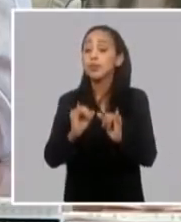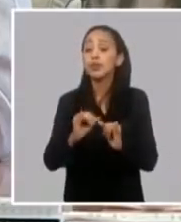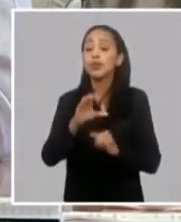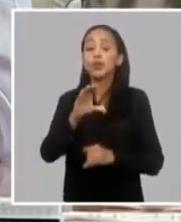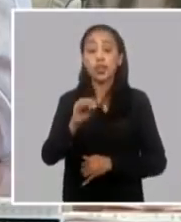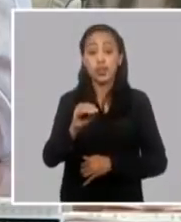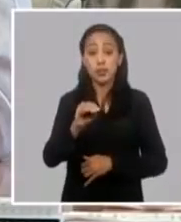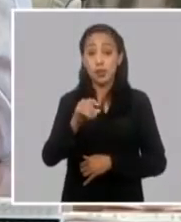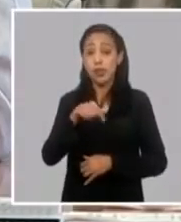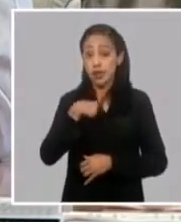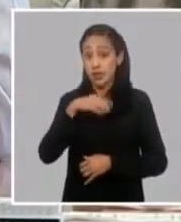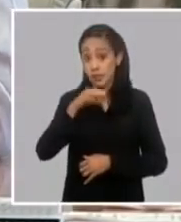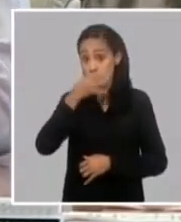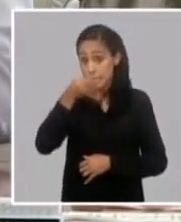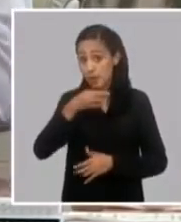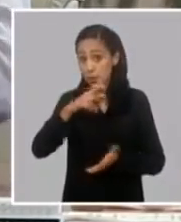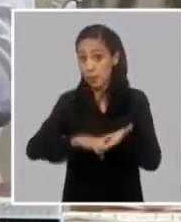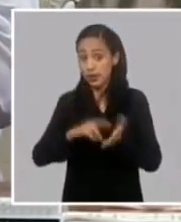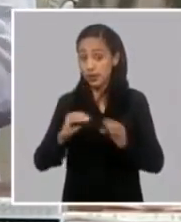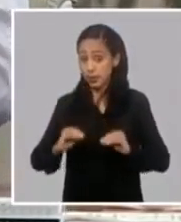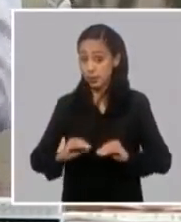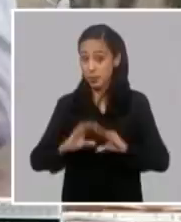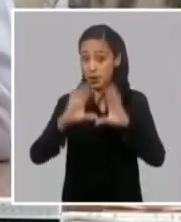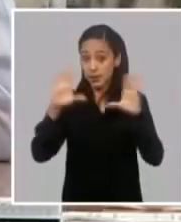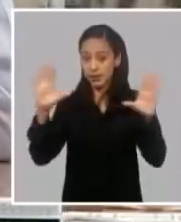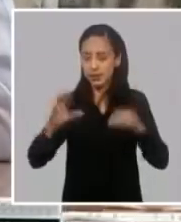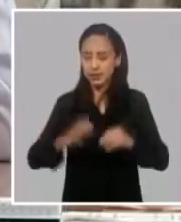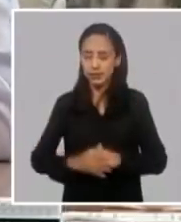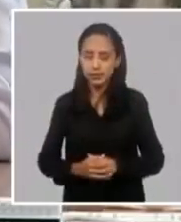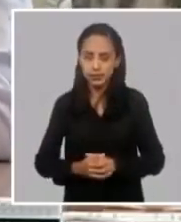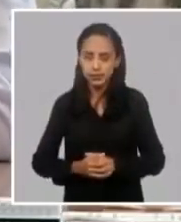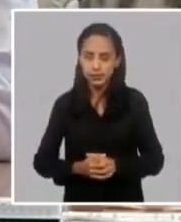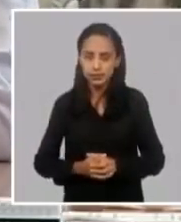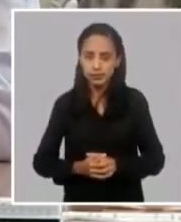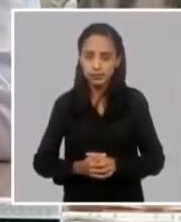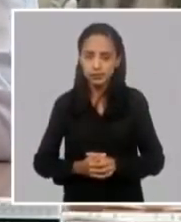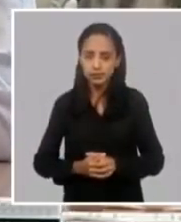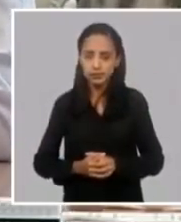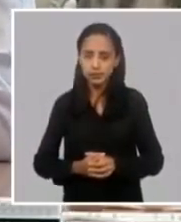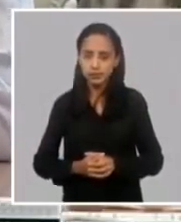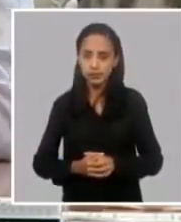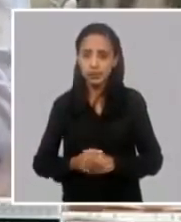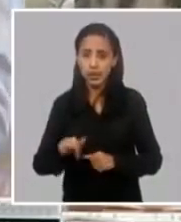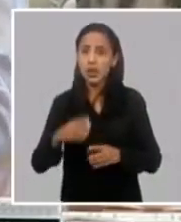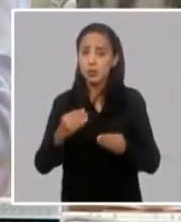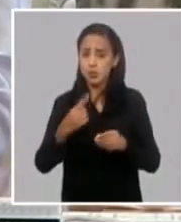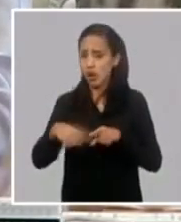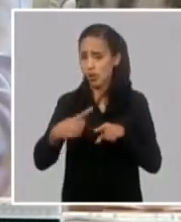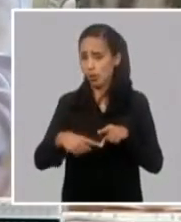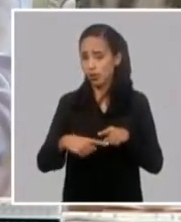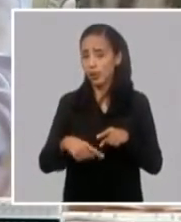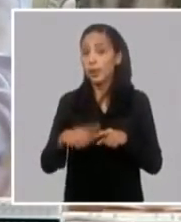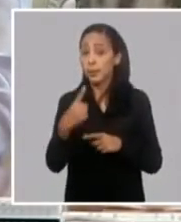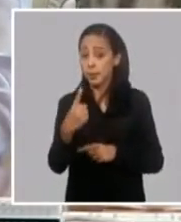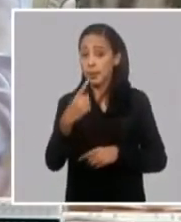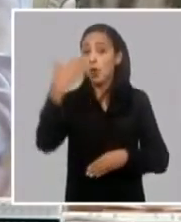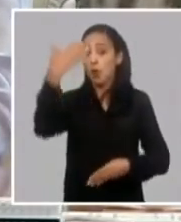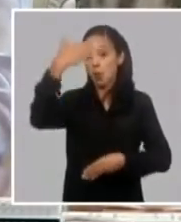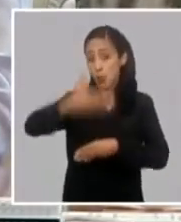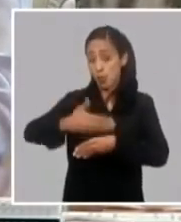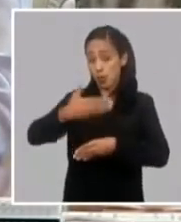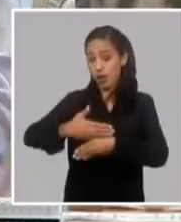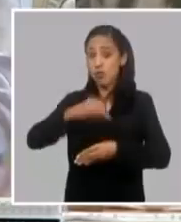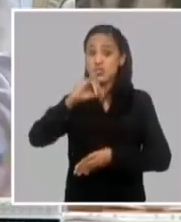dimos el martes en la mañana, de que aquí han coincidido varias cosas. Bueno, el bloqueo de los 60 años recrudecido